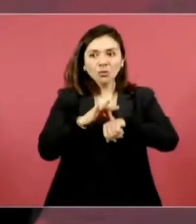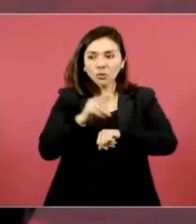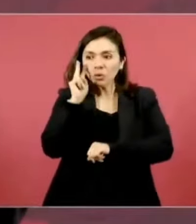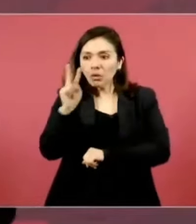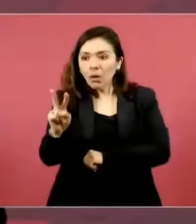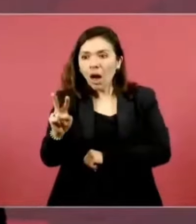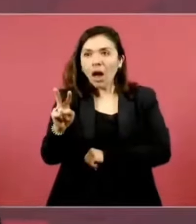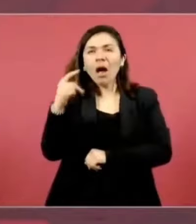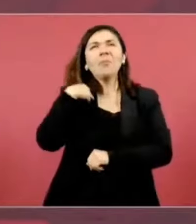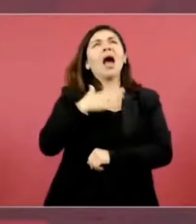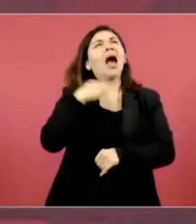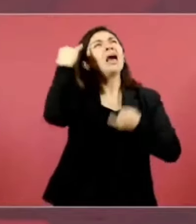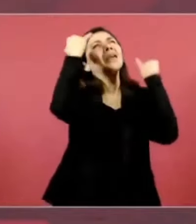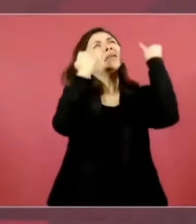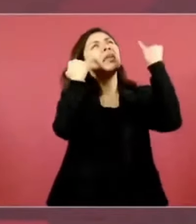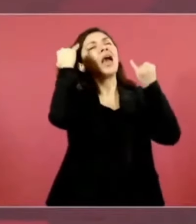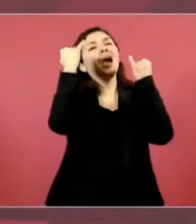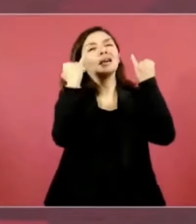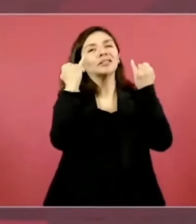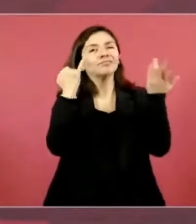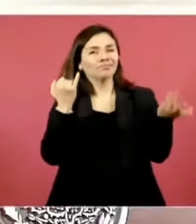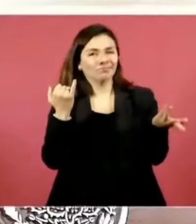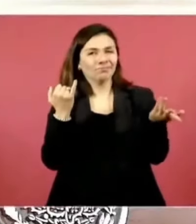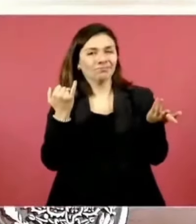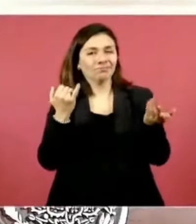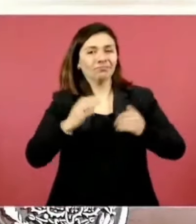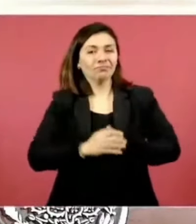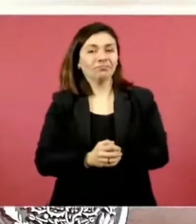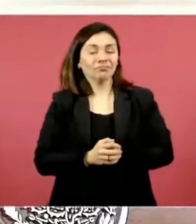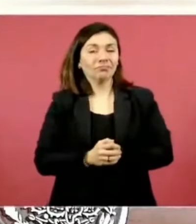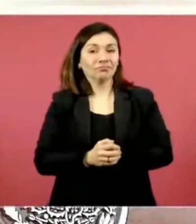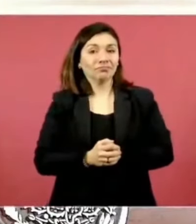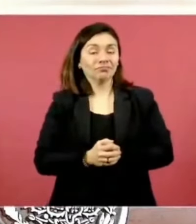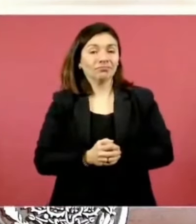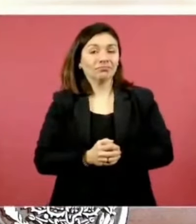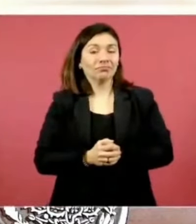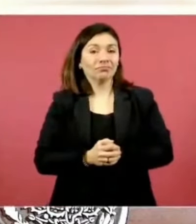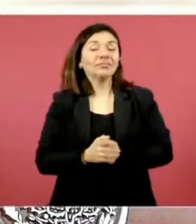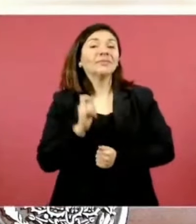la percepción pues tiene que ver con